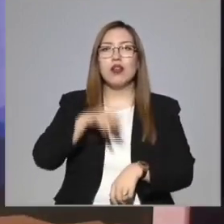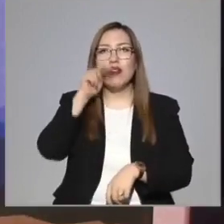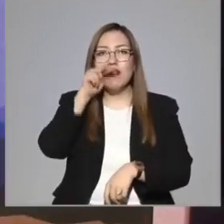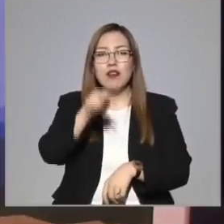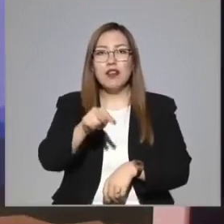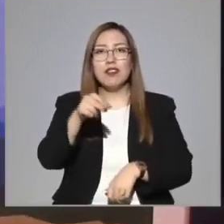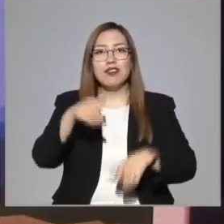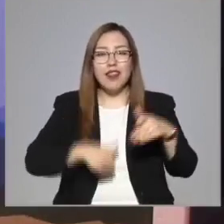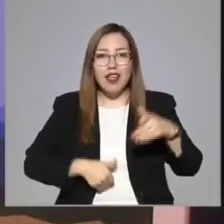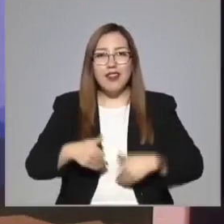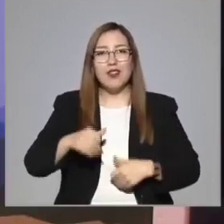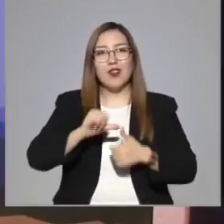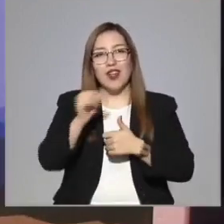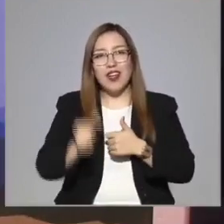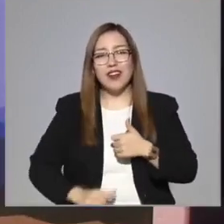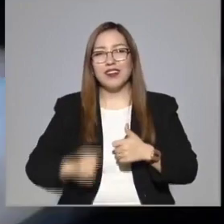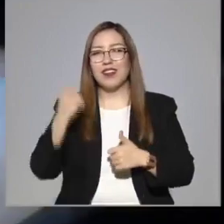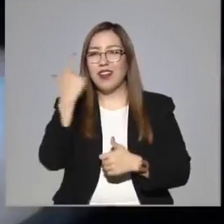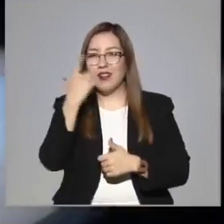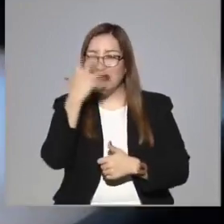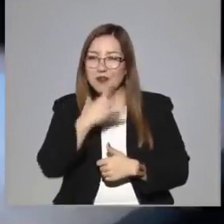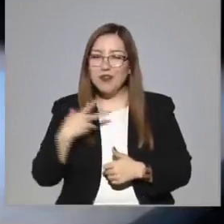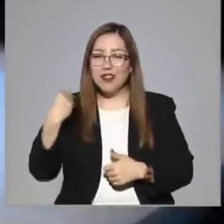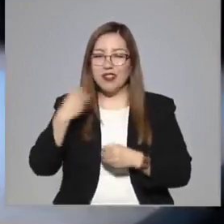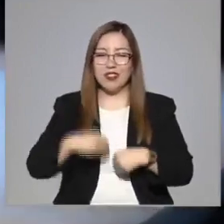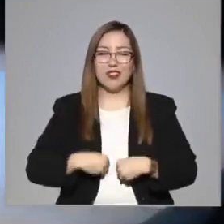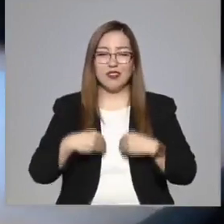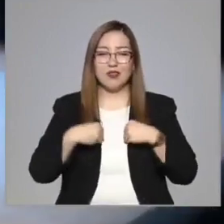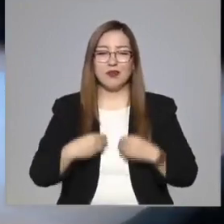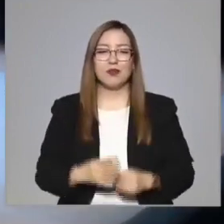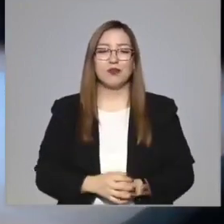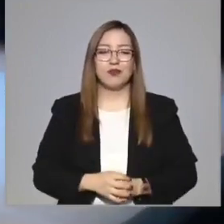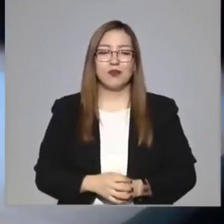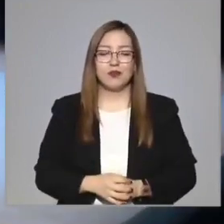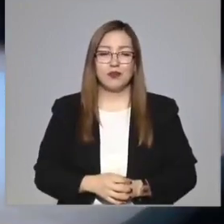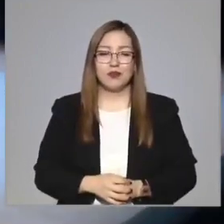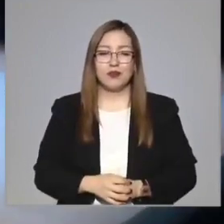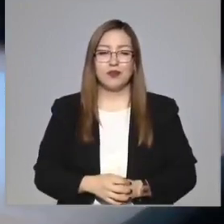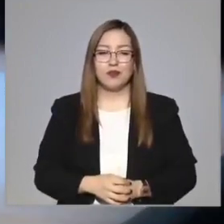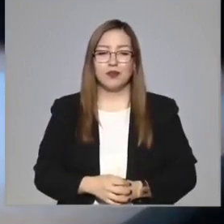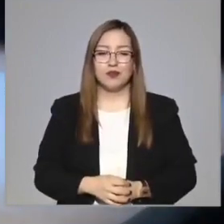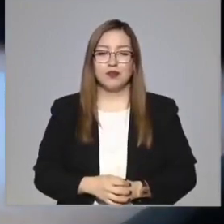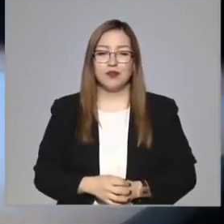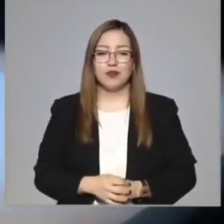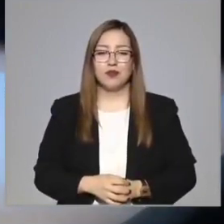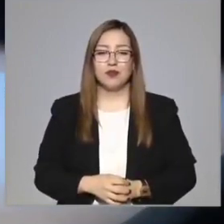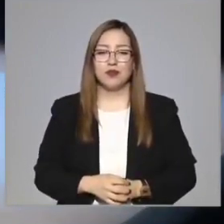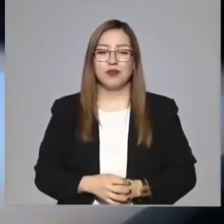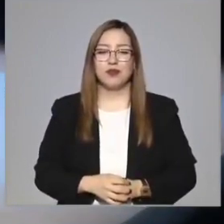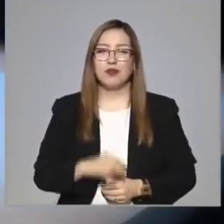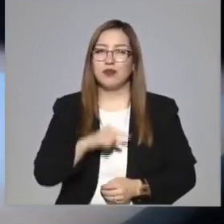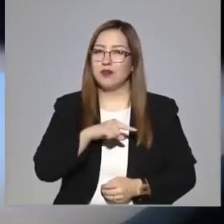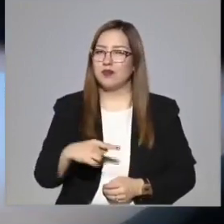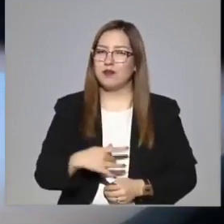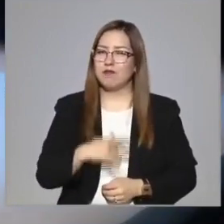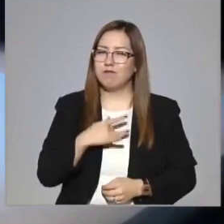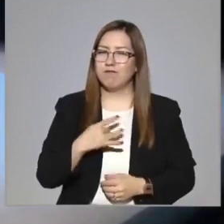las artes un método hermoso de vida. Vamos a dar miedo. Miedo.